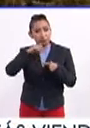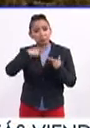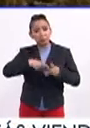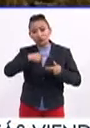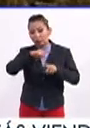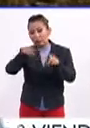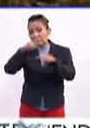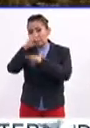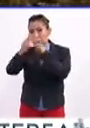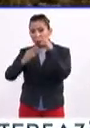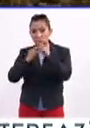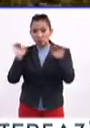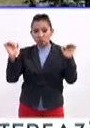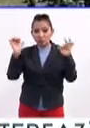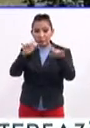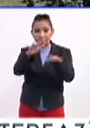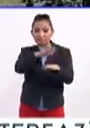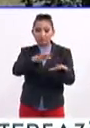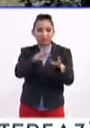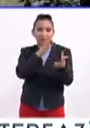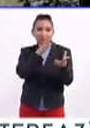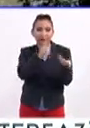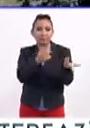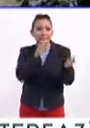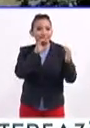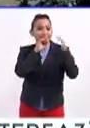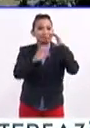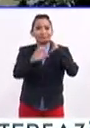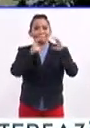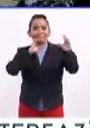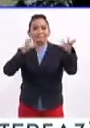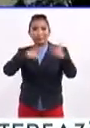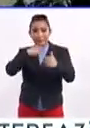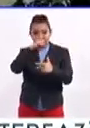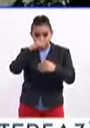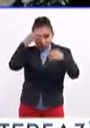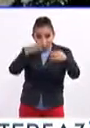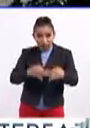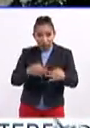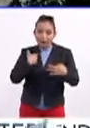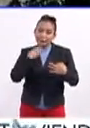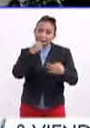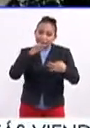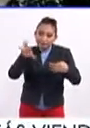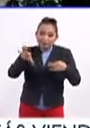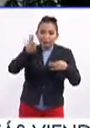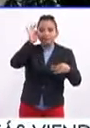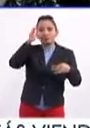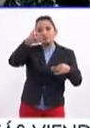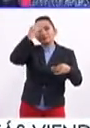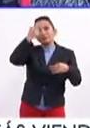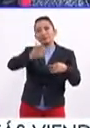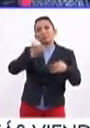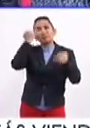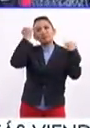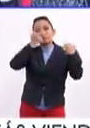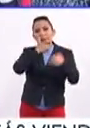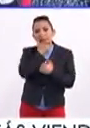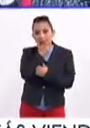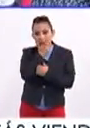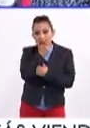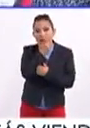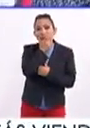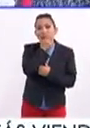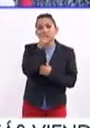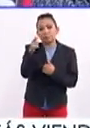personas de todo el mundo, entonces, obviamente, no podíamos comunicarnos en nuestra propia lengua, es así como, pues aprendes a improvisar tu inglés,